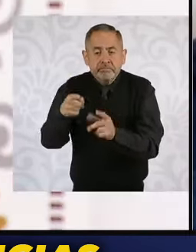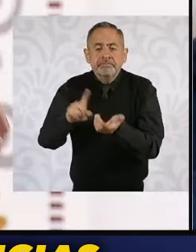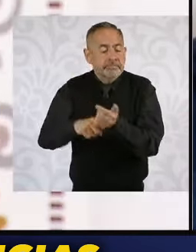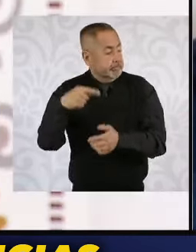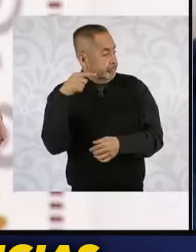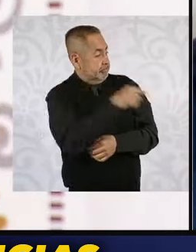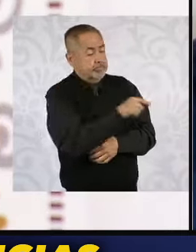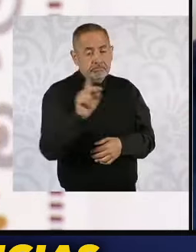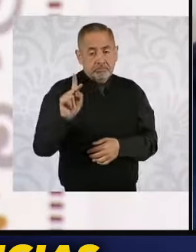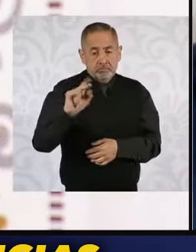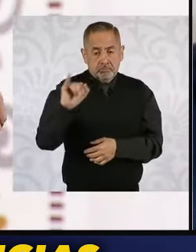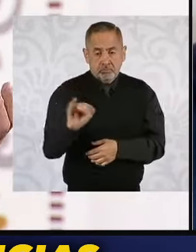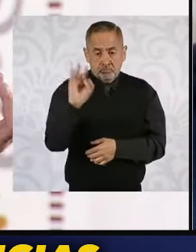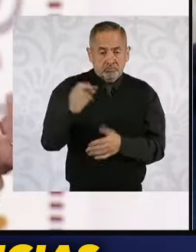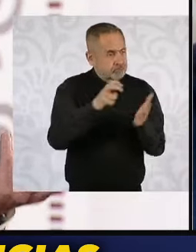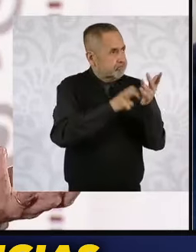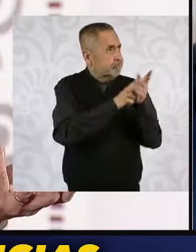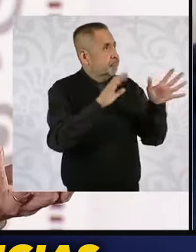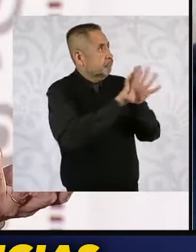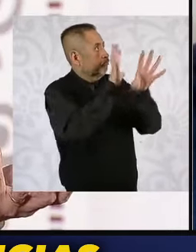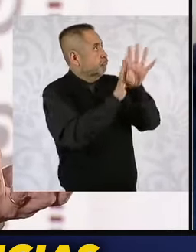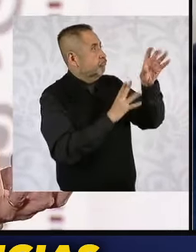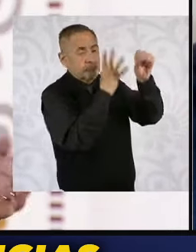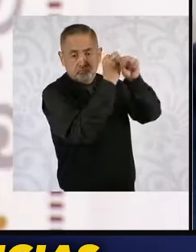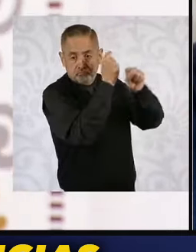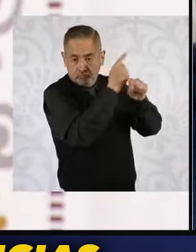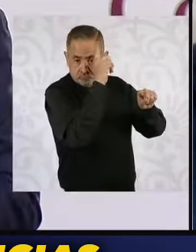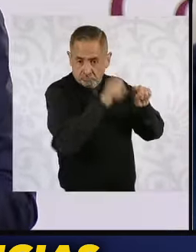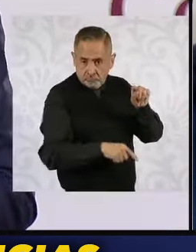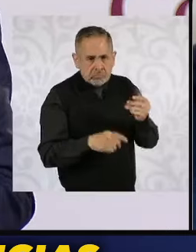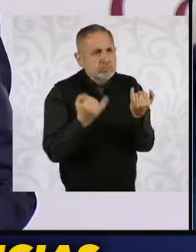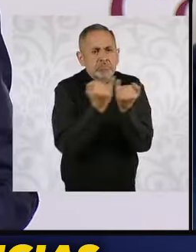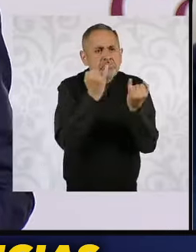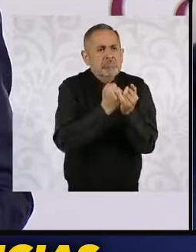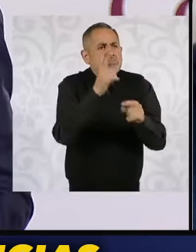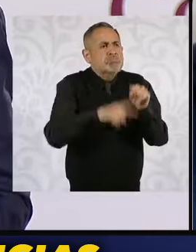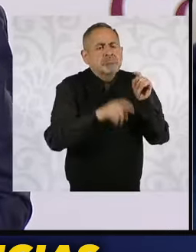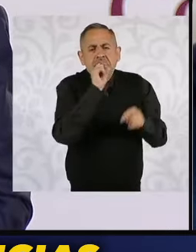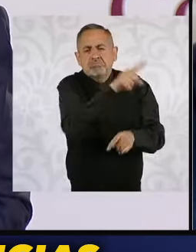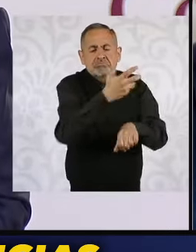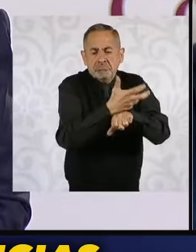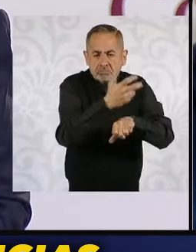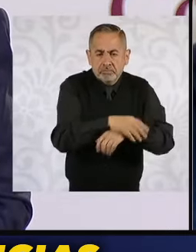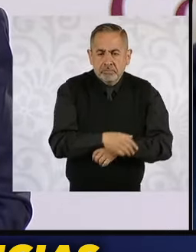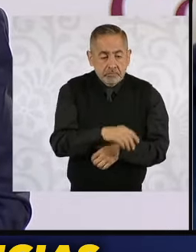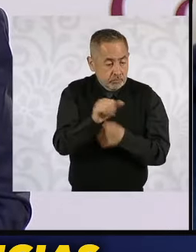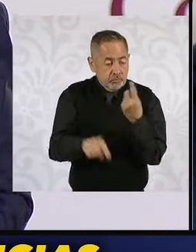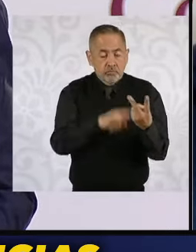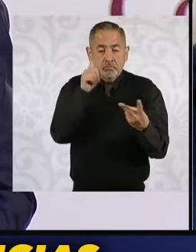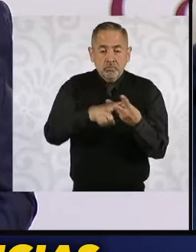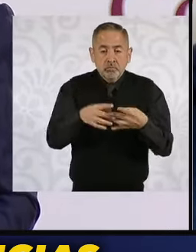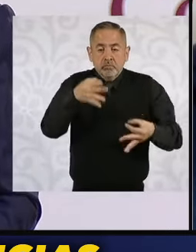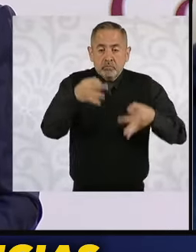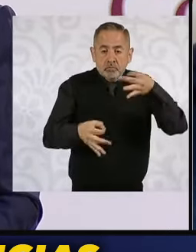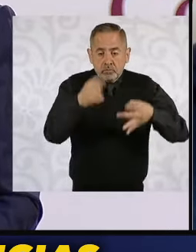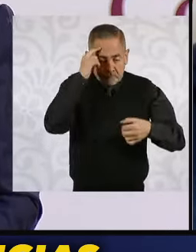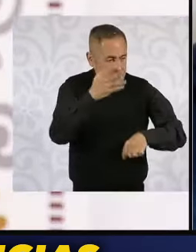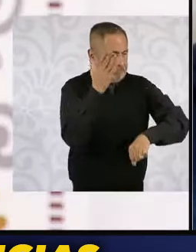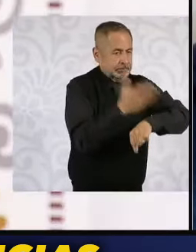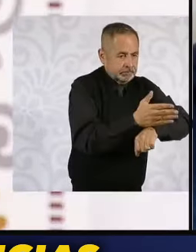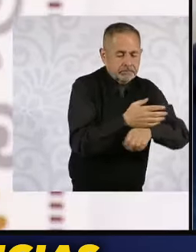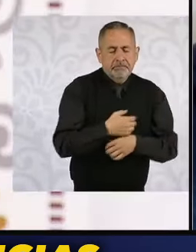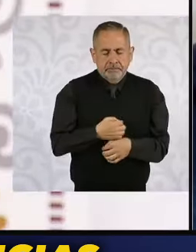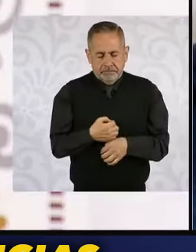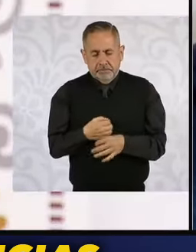decía yo dos tradiciones norteamericanas, una es la elección y la otra el tribunal de disciplina. Bueno, concluyo.